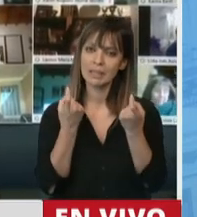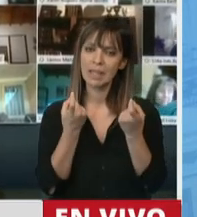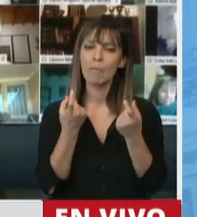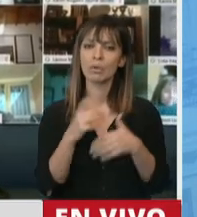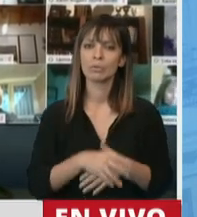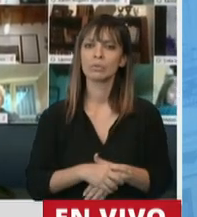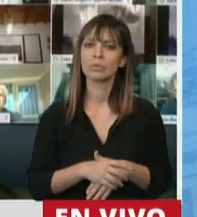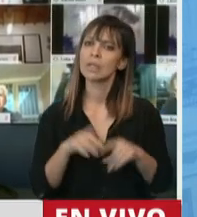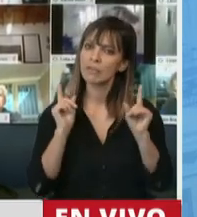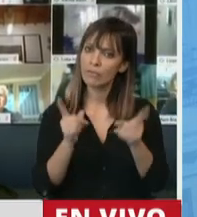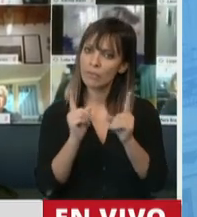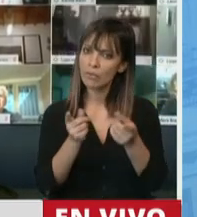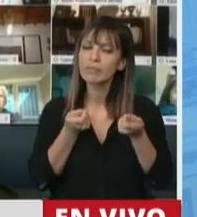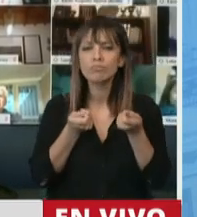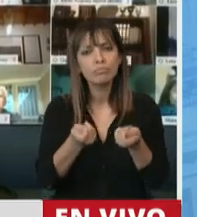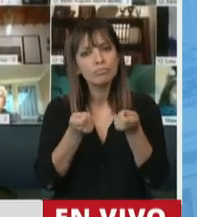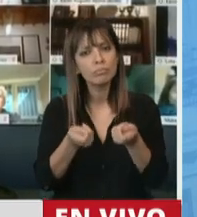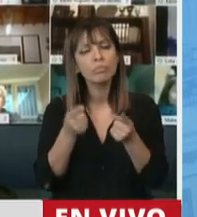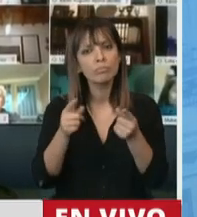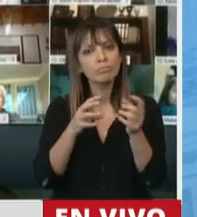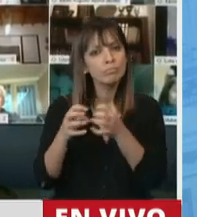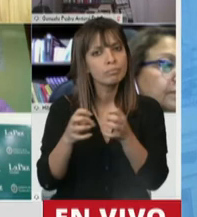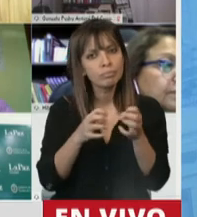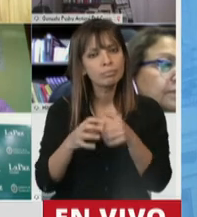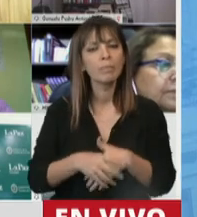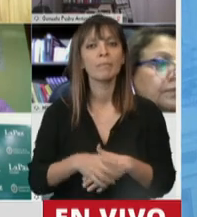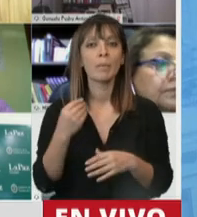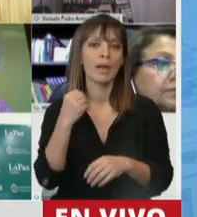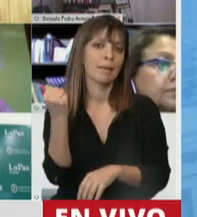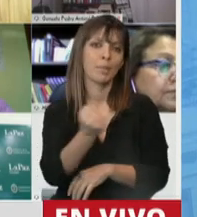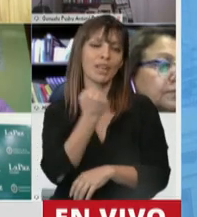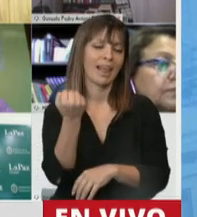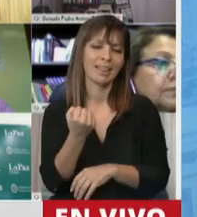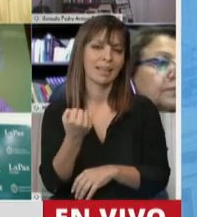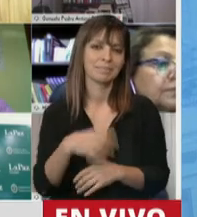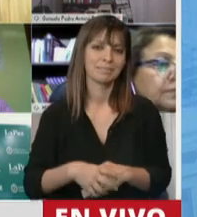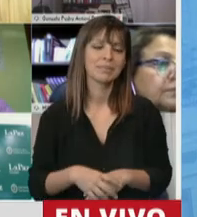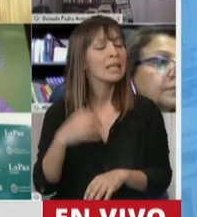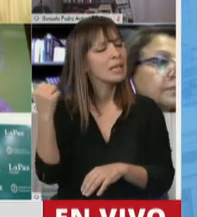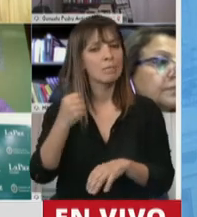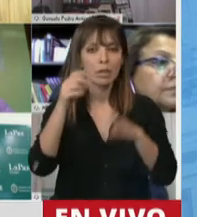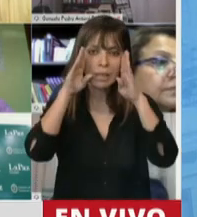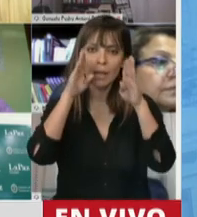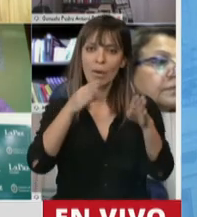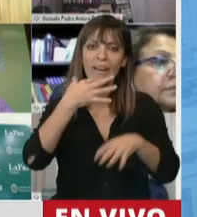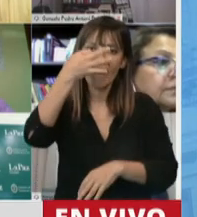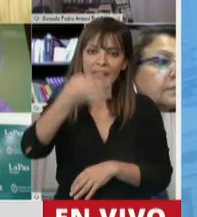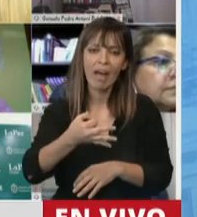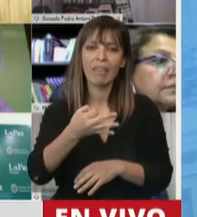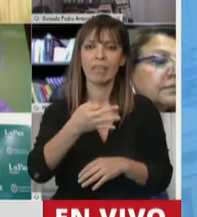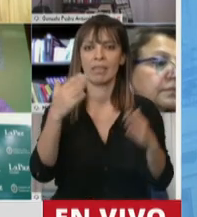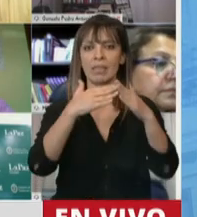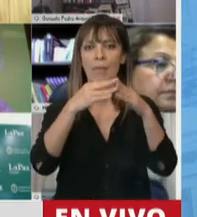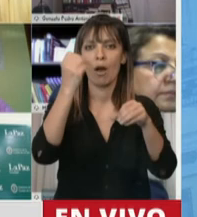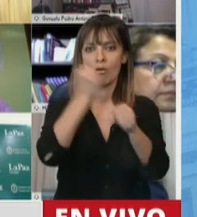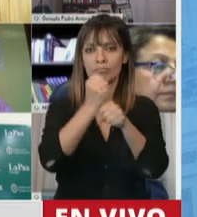que sigamos insistiendo con estos planteos, porque nos parece importante abordar la realidad del trabajo en el hogar,